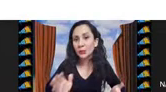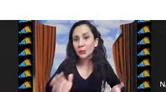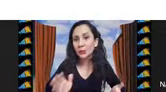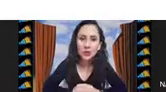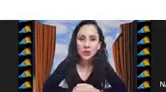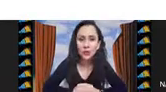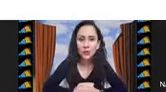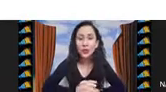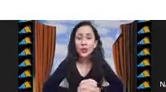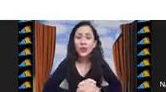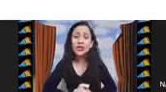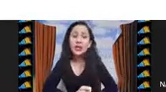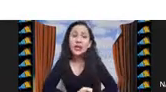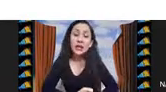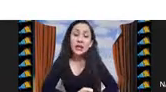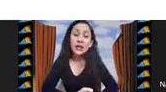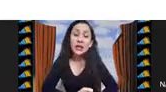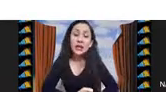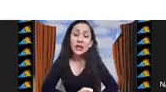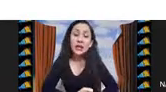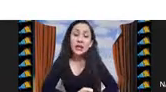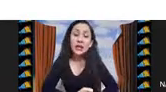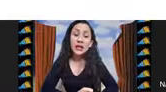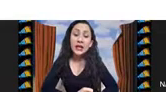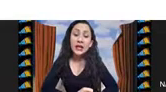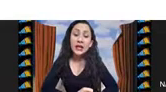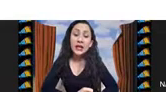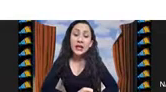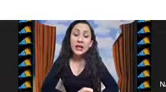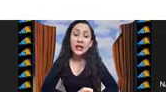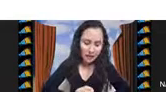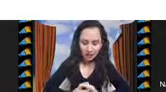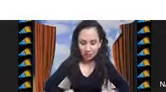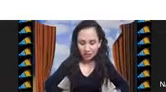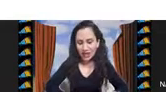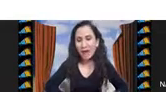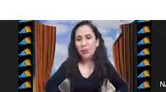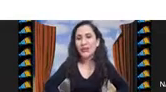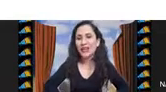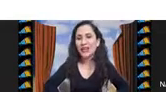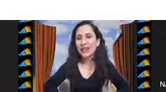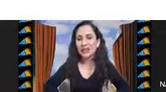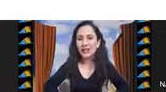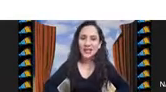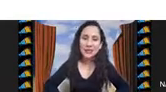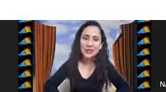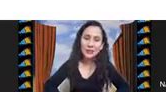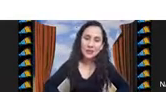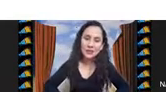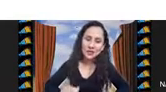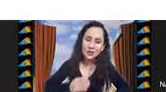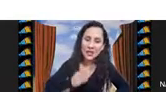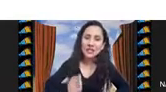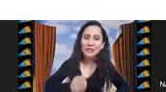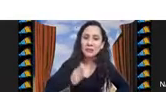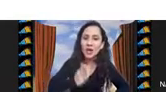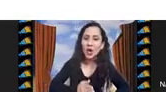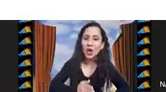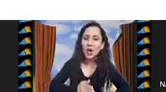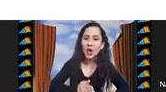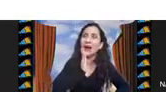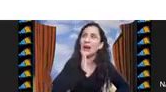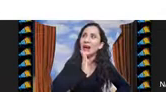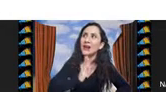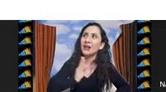combinaciones de ceros y uno, es 2 a la N. Que digamos que, si ustedes